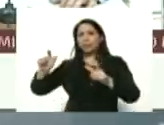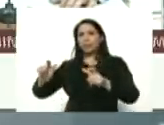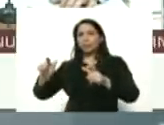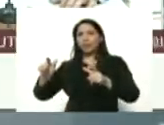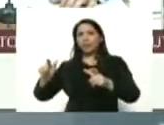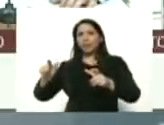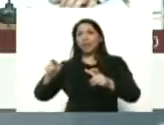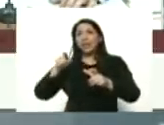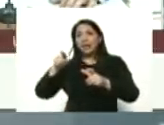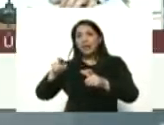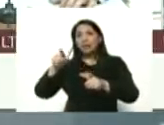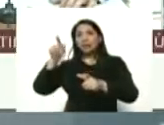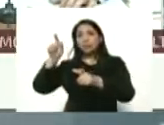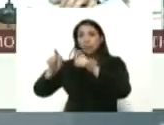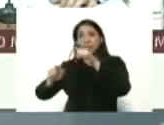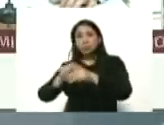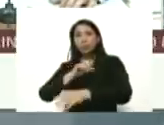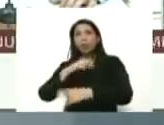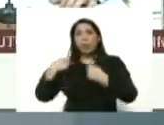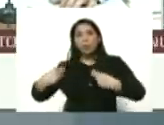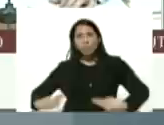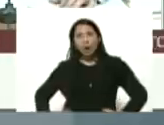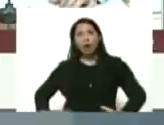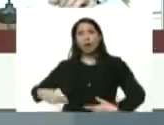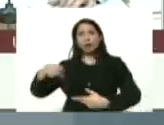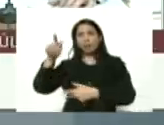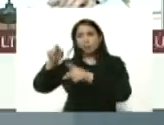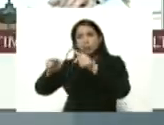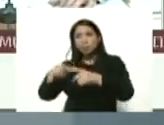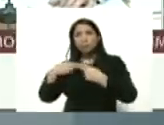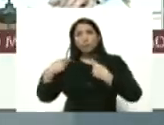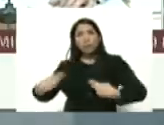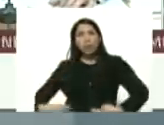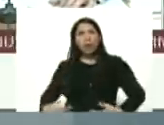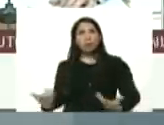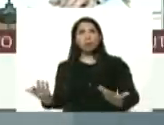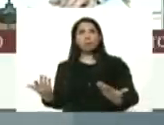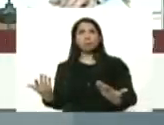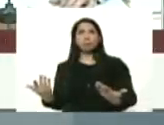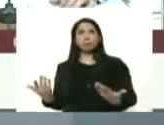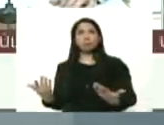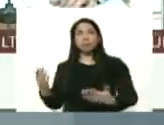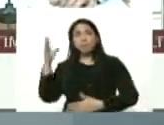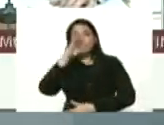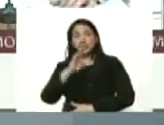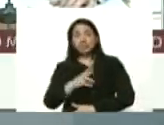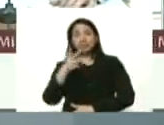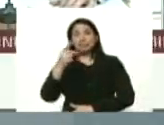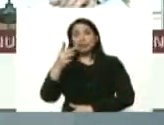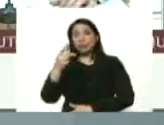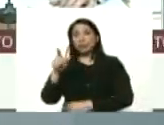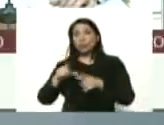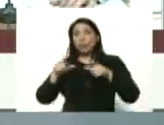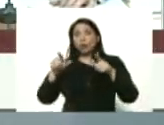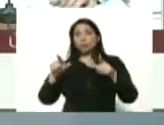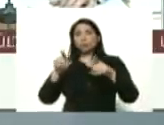decir son seres humanos son seres humanos Brasil en segundo lugar